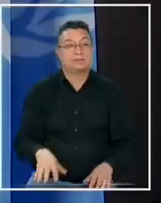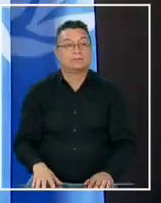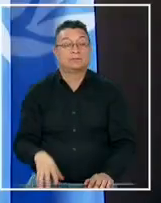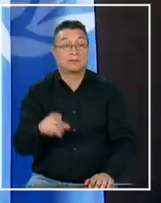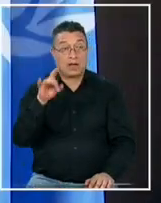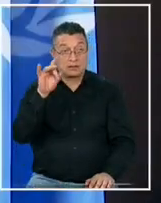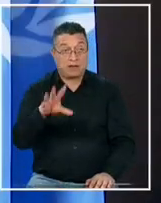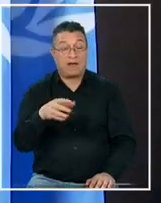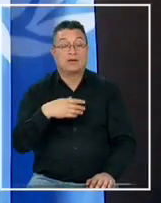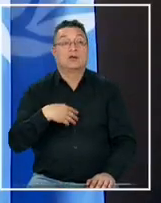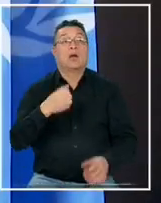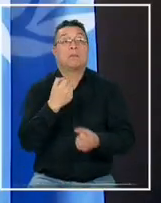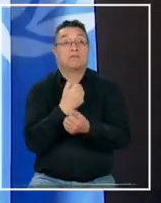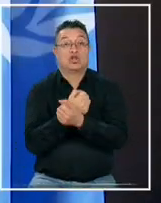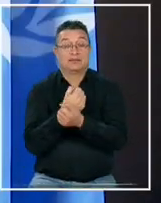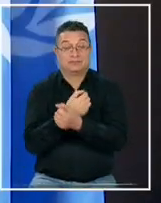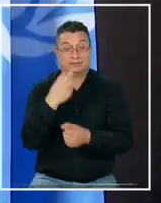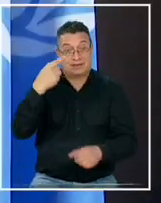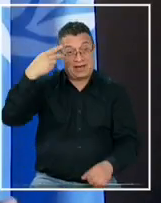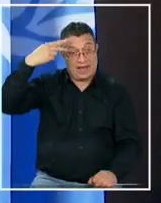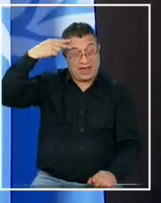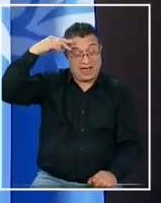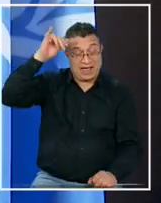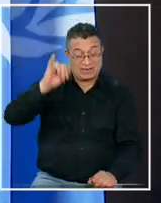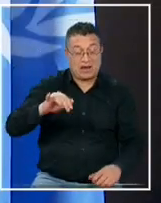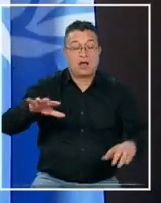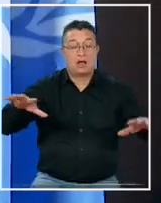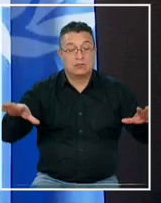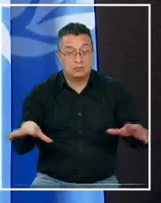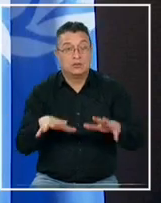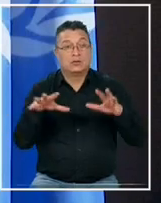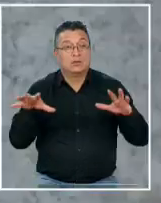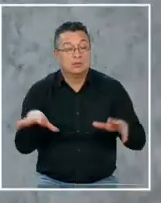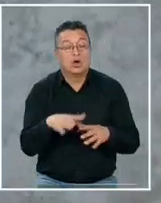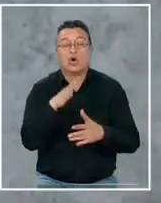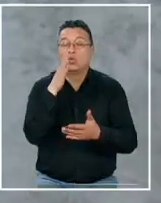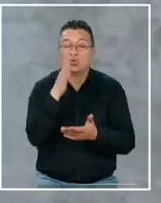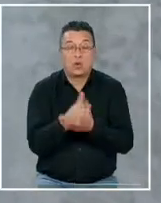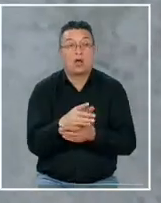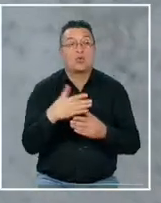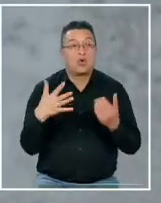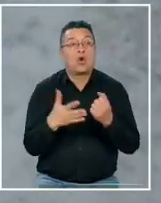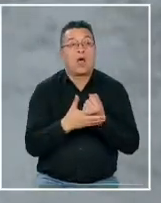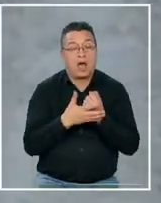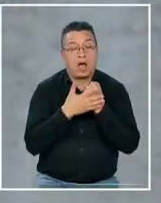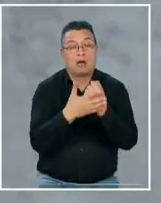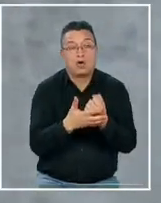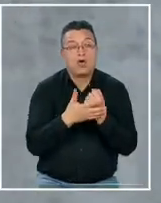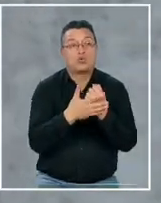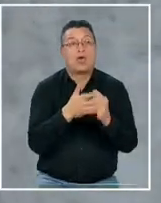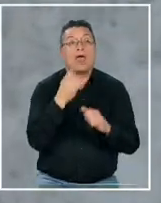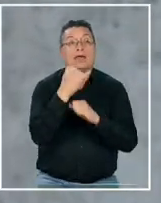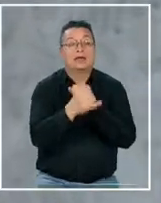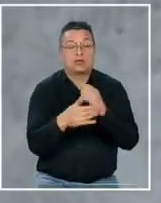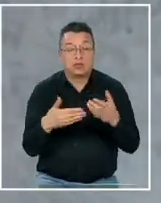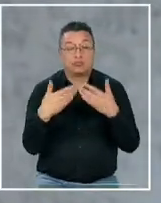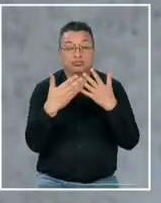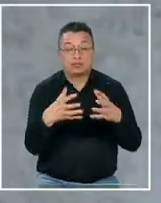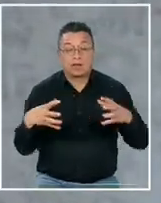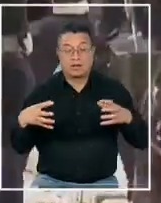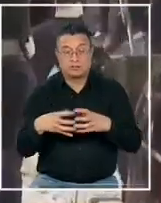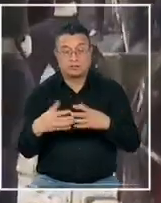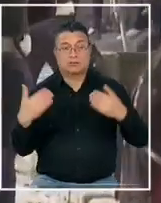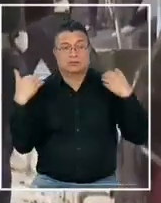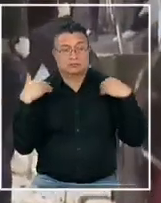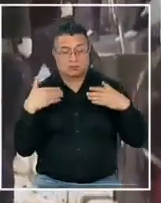que la policía nacional haitiana a pesar de los esfuerzos que realiza a pesar de la cantidad de cooperación internacional que reciben equipamiento